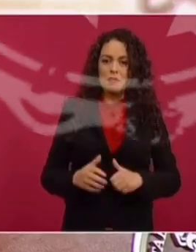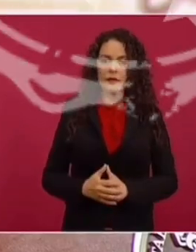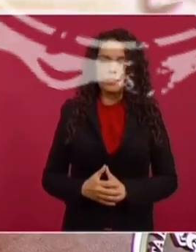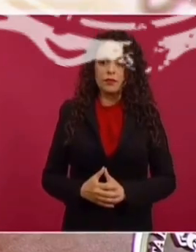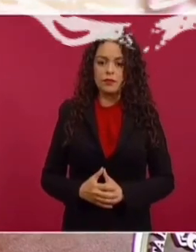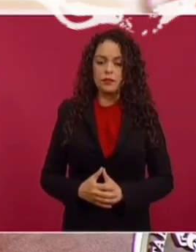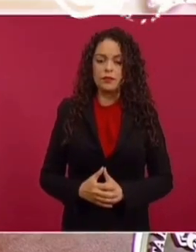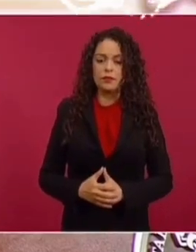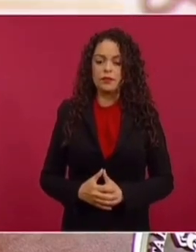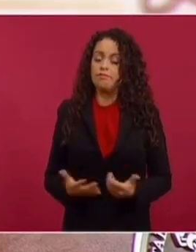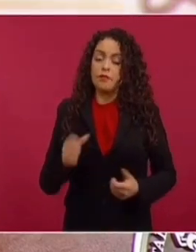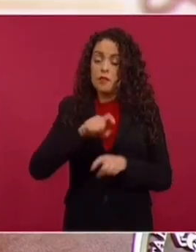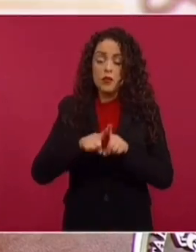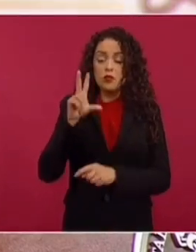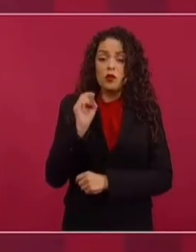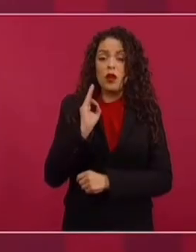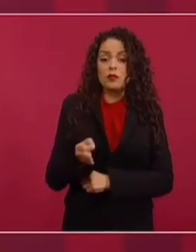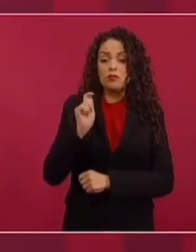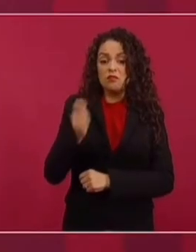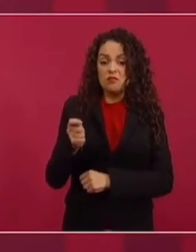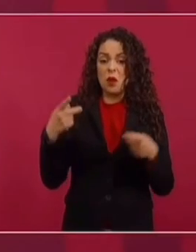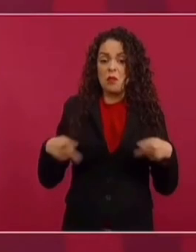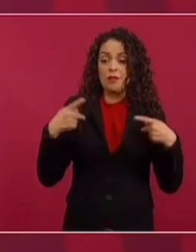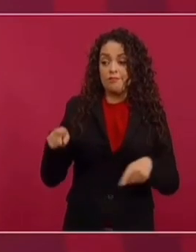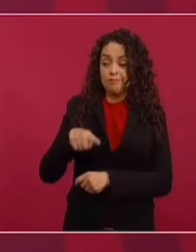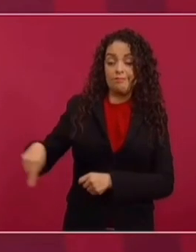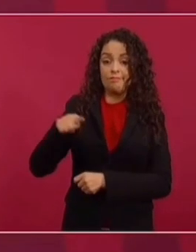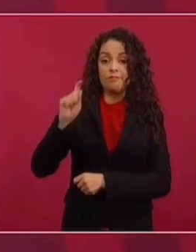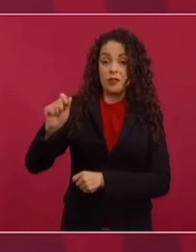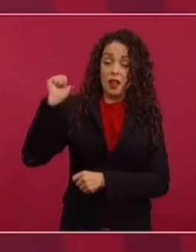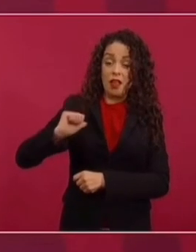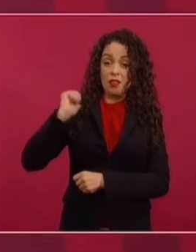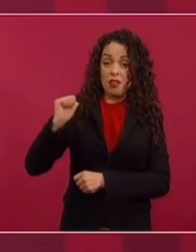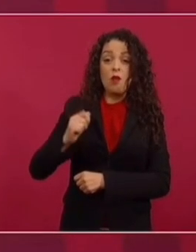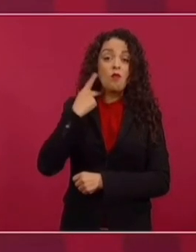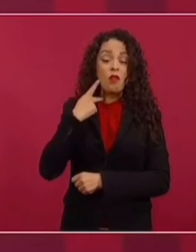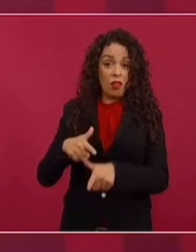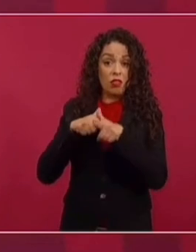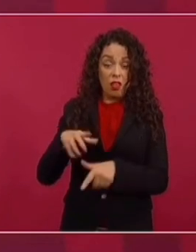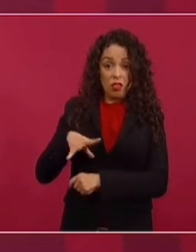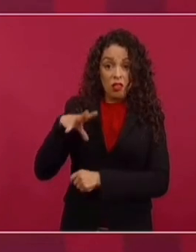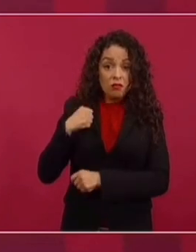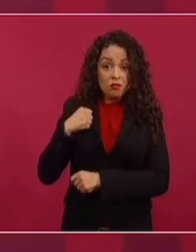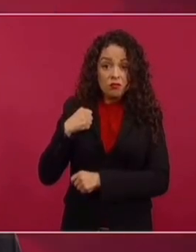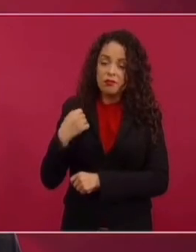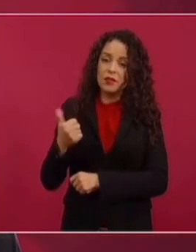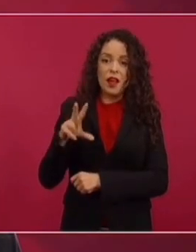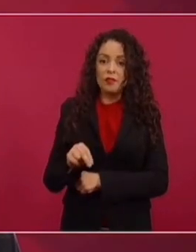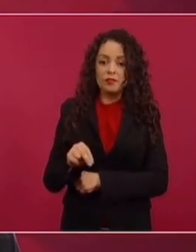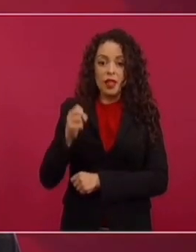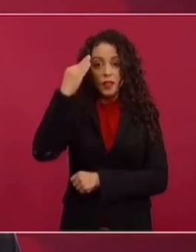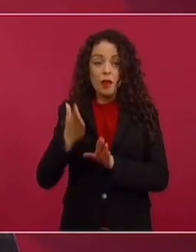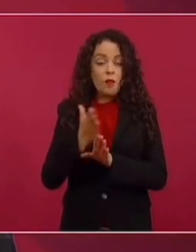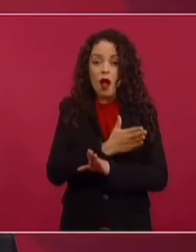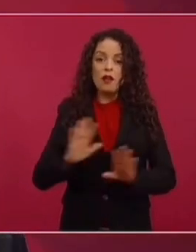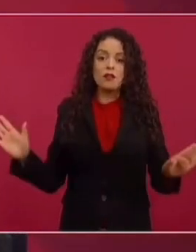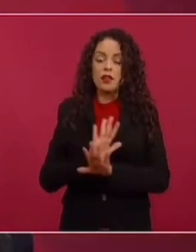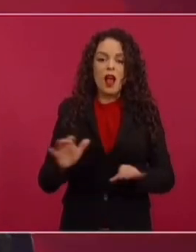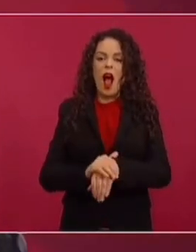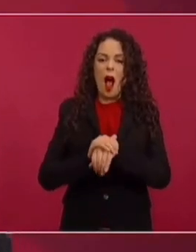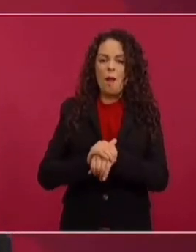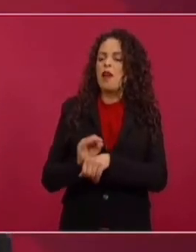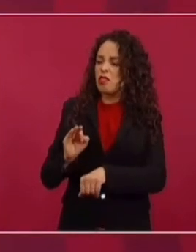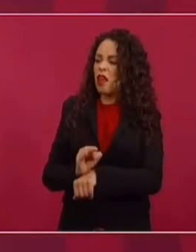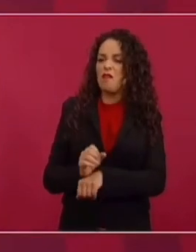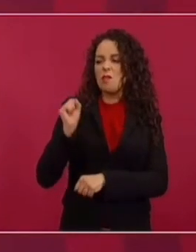Y no permitir ninguna de las lacras de la antigua política del viejo régimen. No amiguismo, no